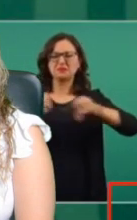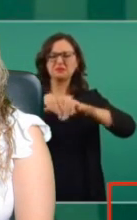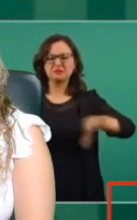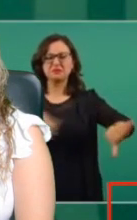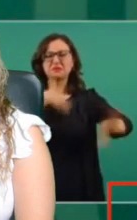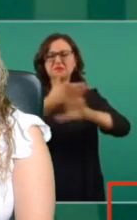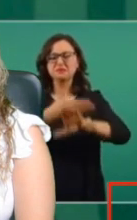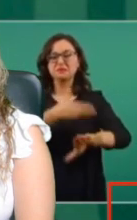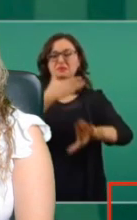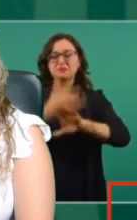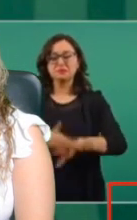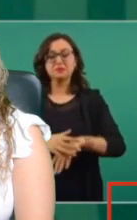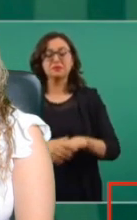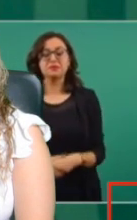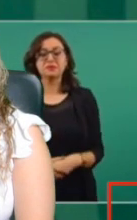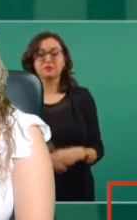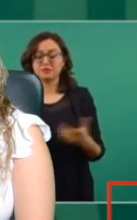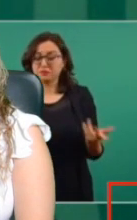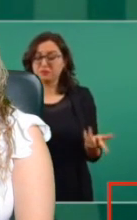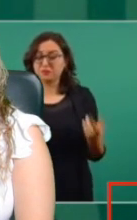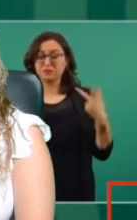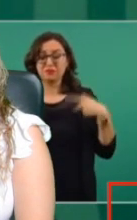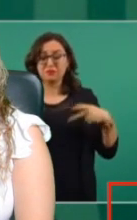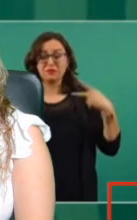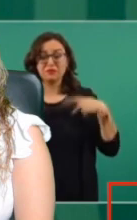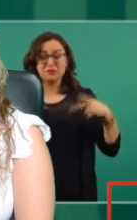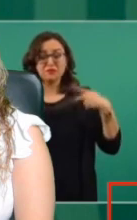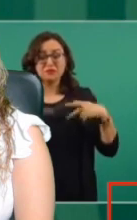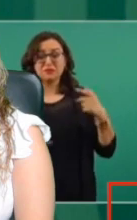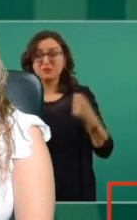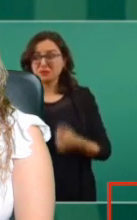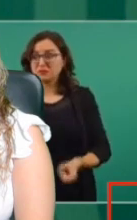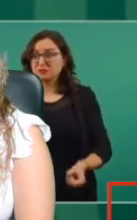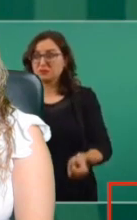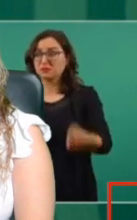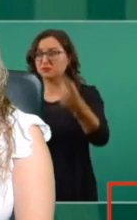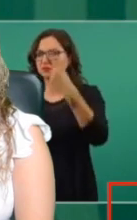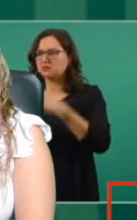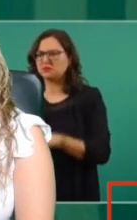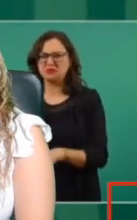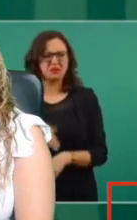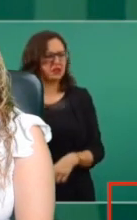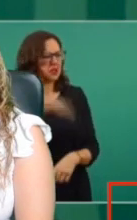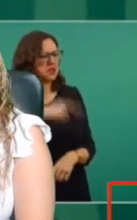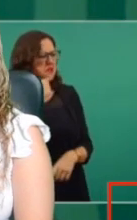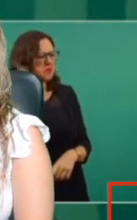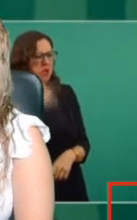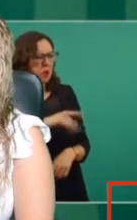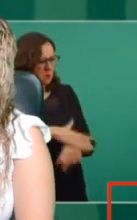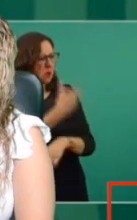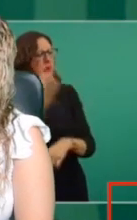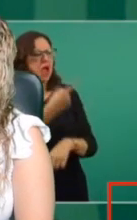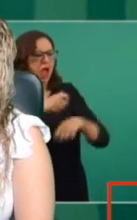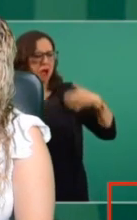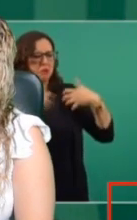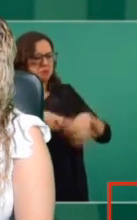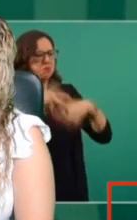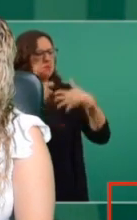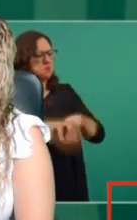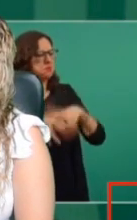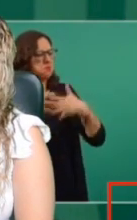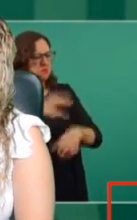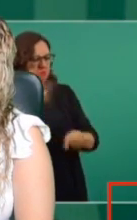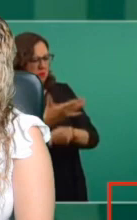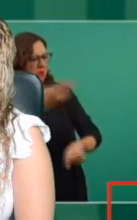de que me reclamaban del plantón de la Ciudad de México en Yucatán, en